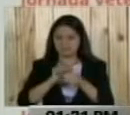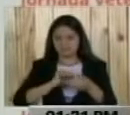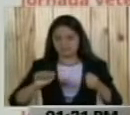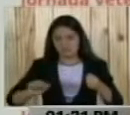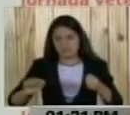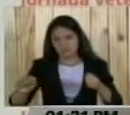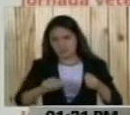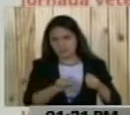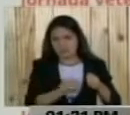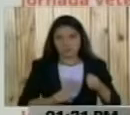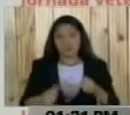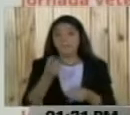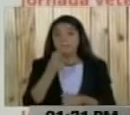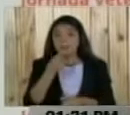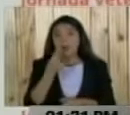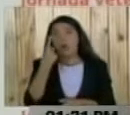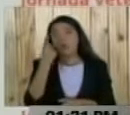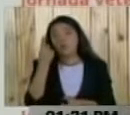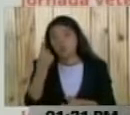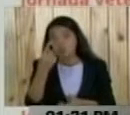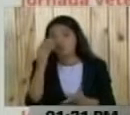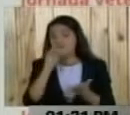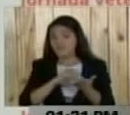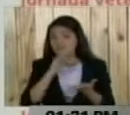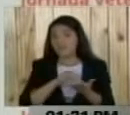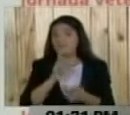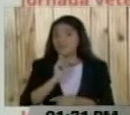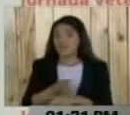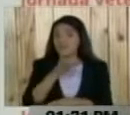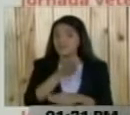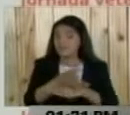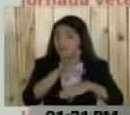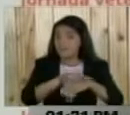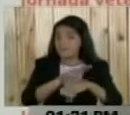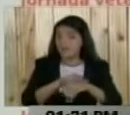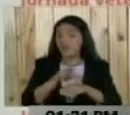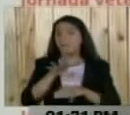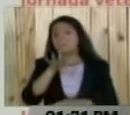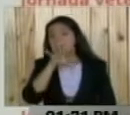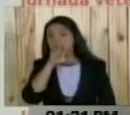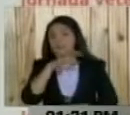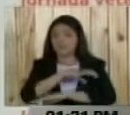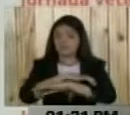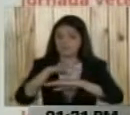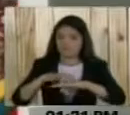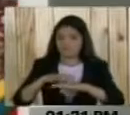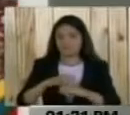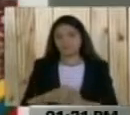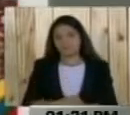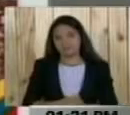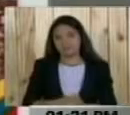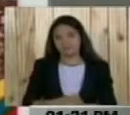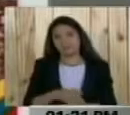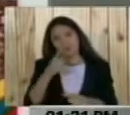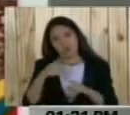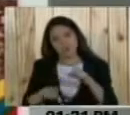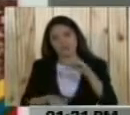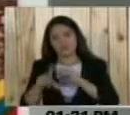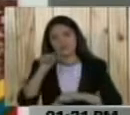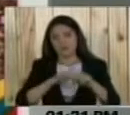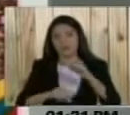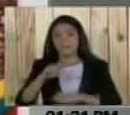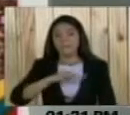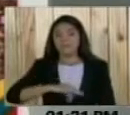Igualmente se prevé que una vez a la semana se preste atención veterinaria para caninos y felinos. Revisamos otras cuentas y tenemos que la Misión